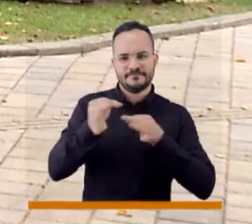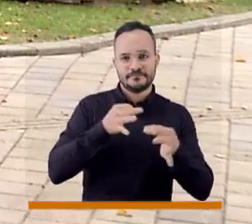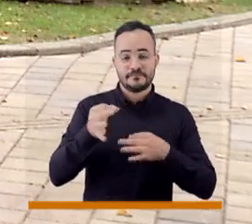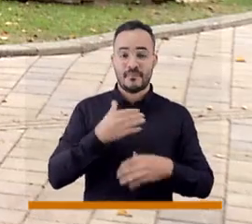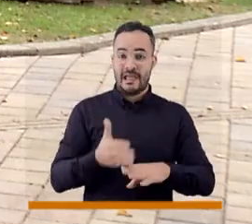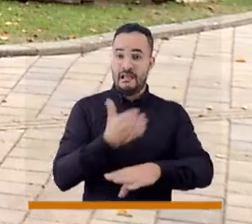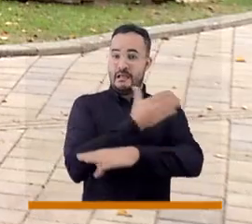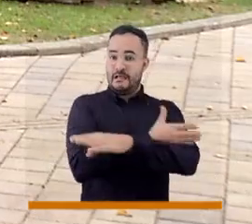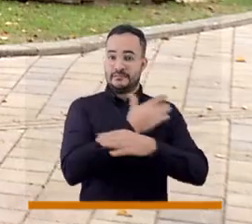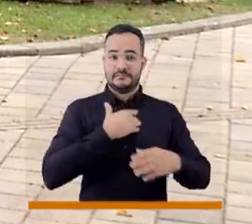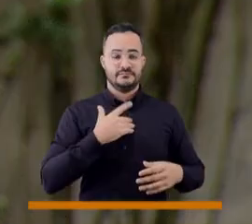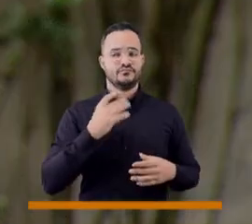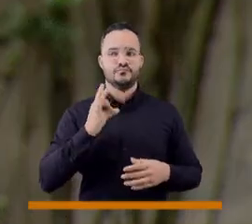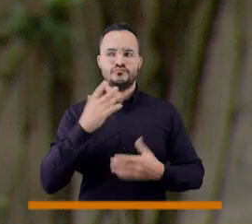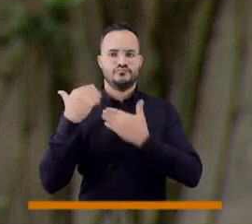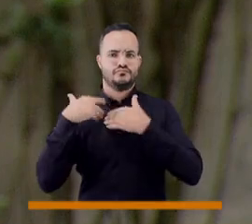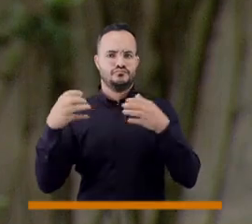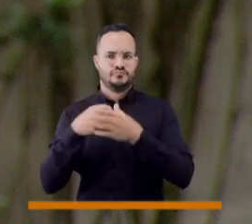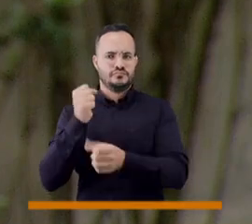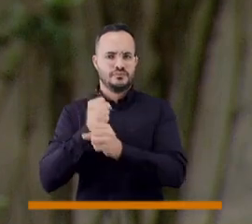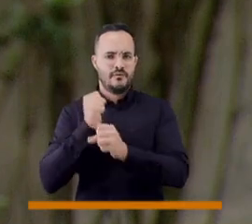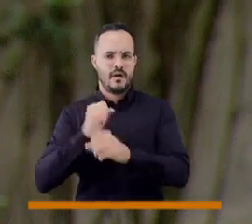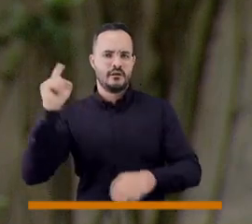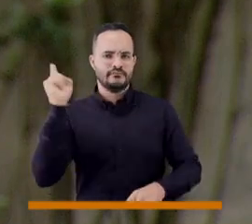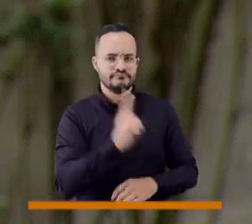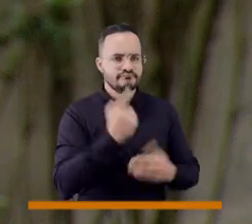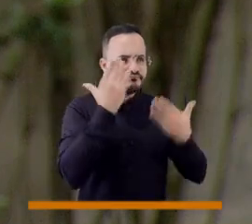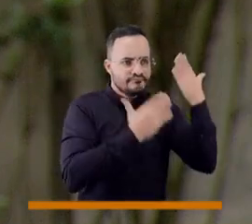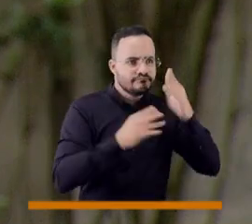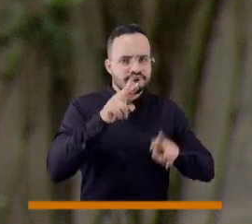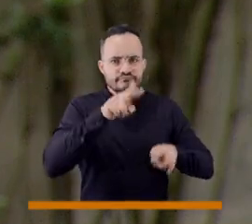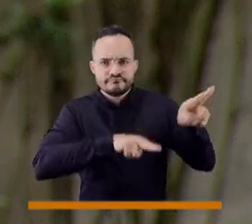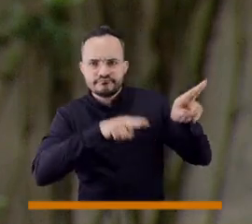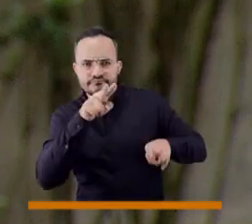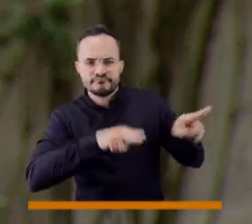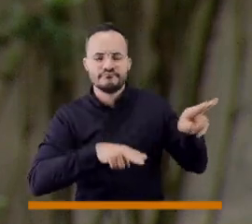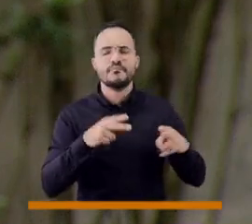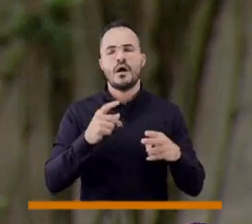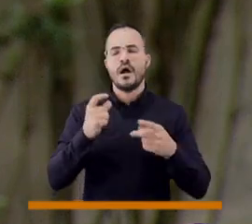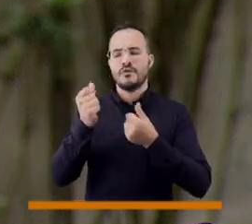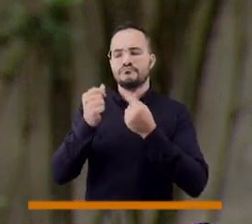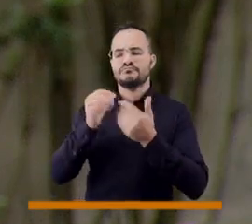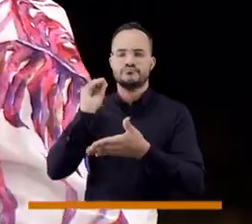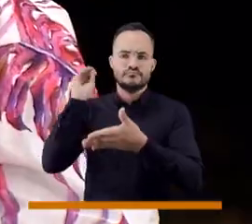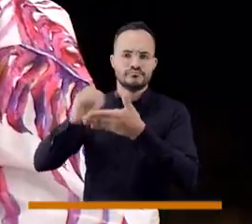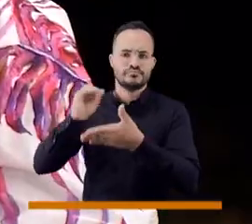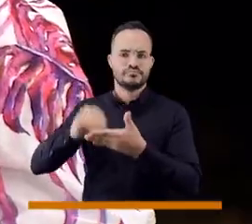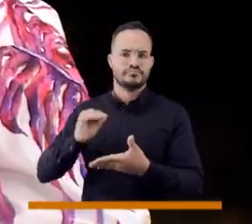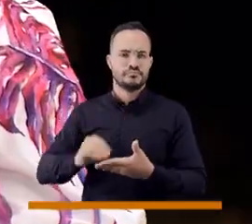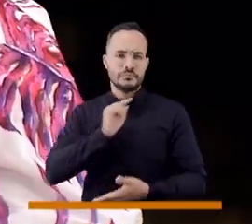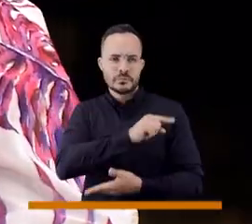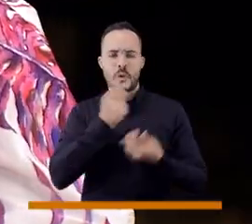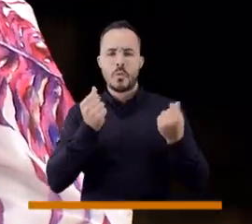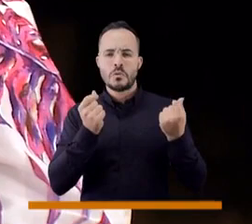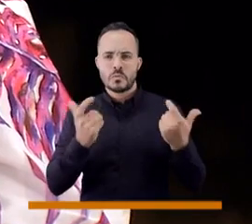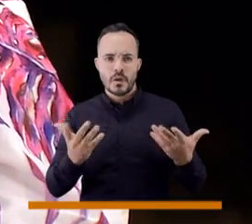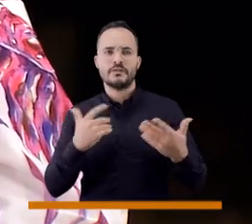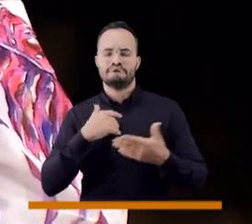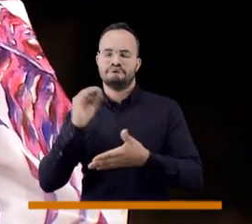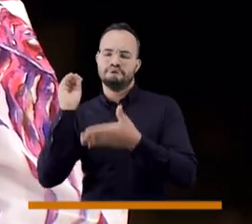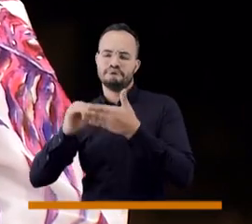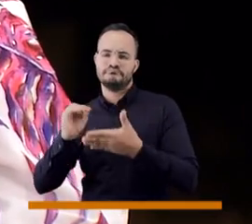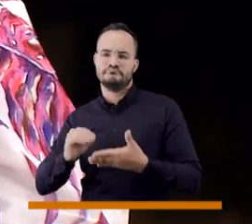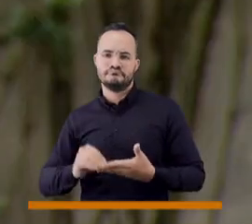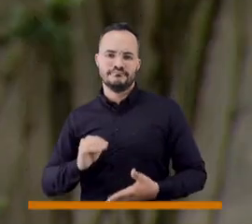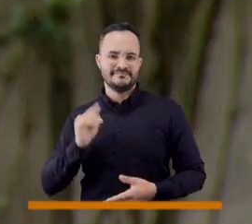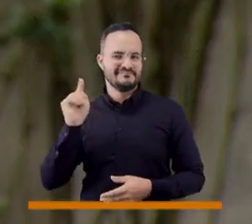catastral que se realiza cada año, un análisis que hace la dependencia de catastro de cada municipio o distrito